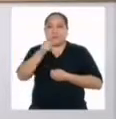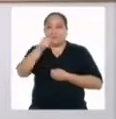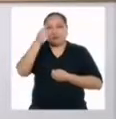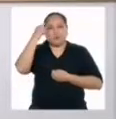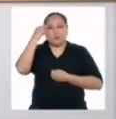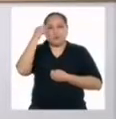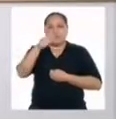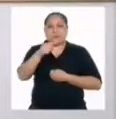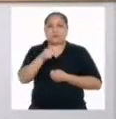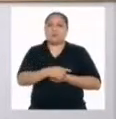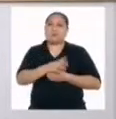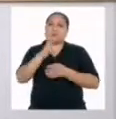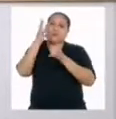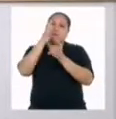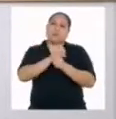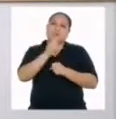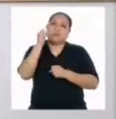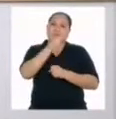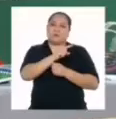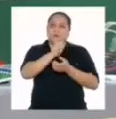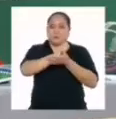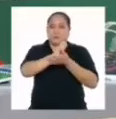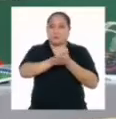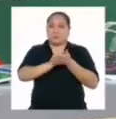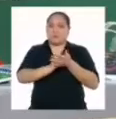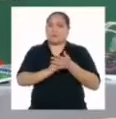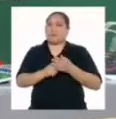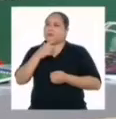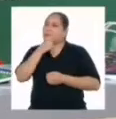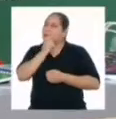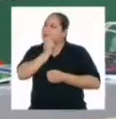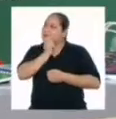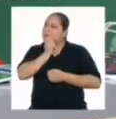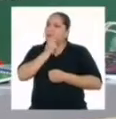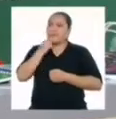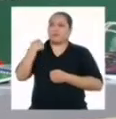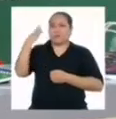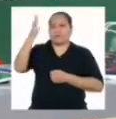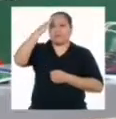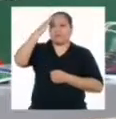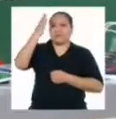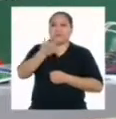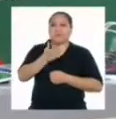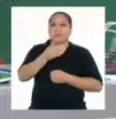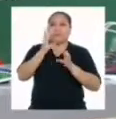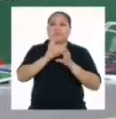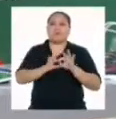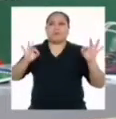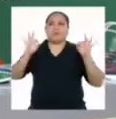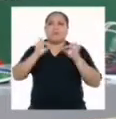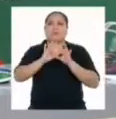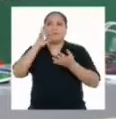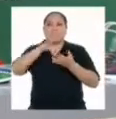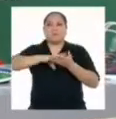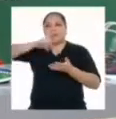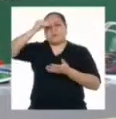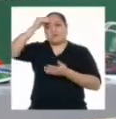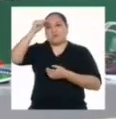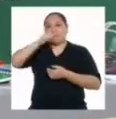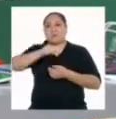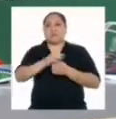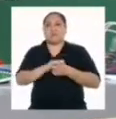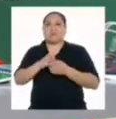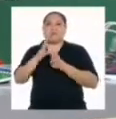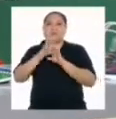¿Cuál consideran que es la conclusión de este texto? Lo tengo. Es importante aprender